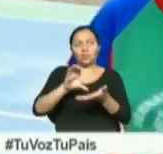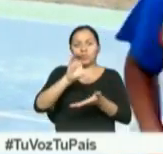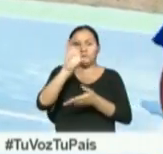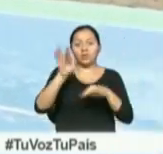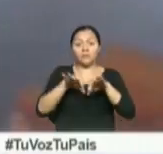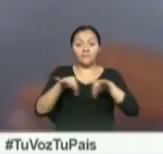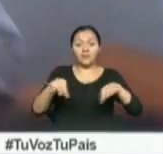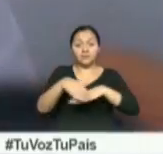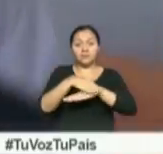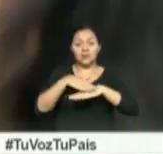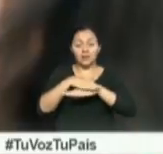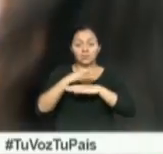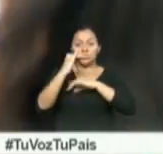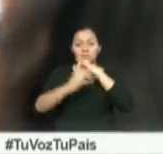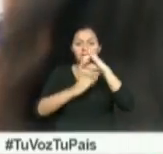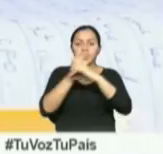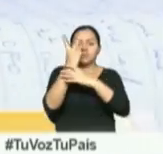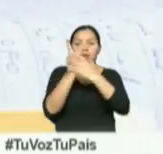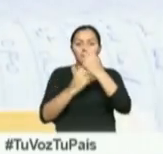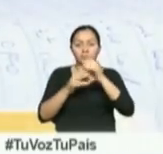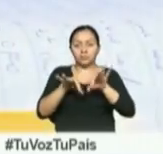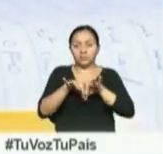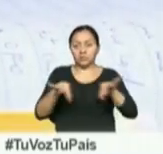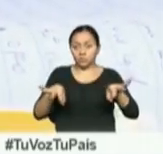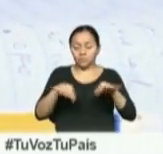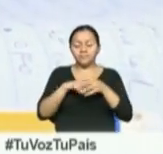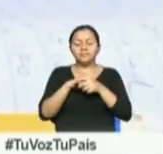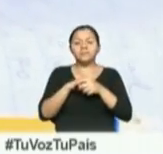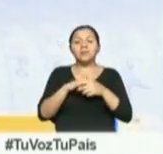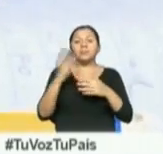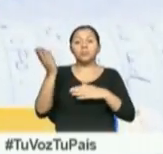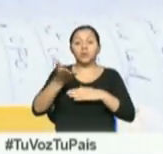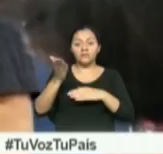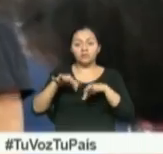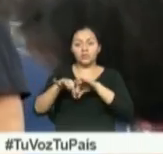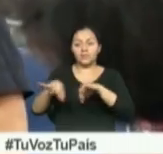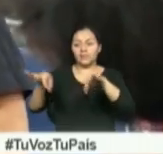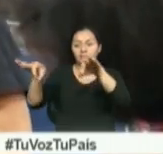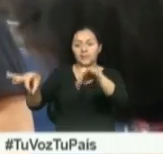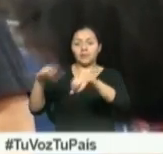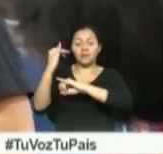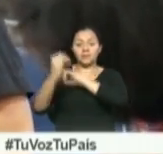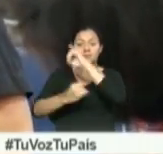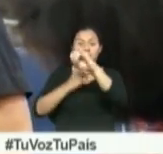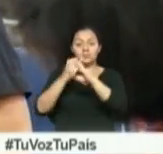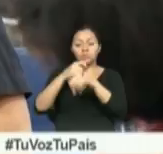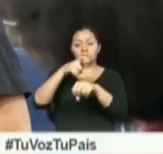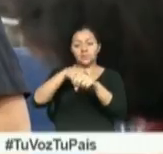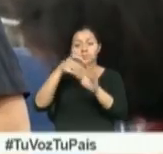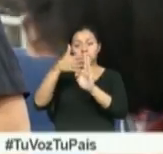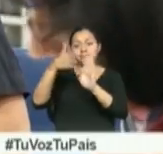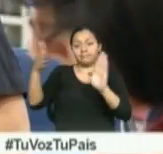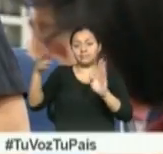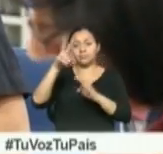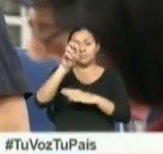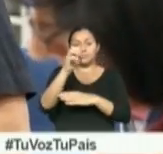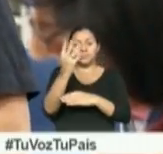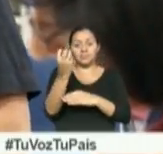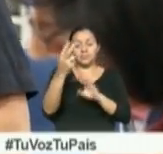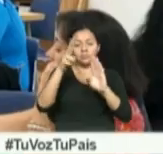internacional. Los maestros han recibido becas internacionales. En el periodo 2014-2016,